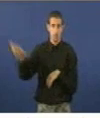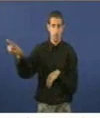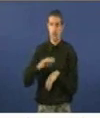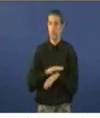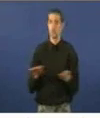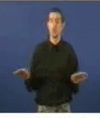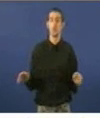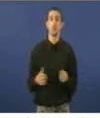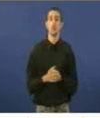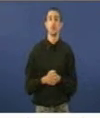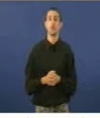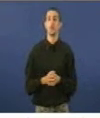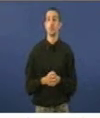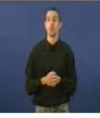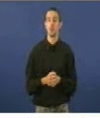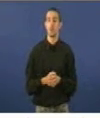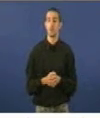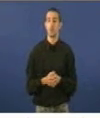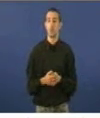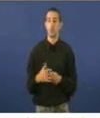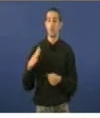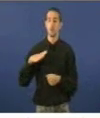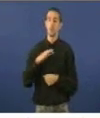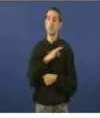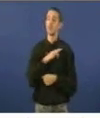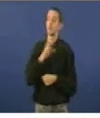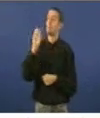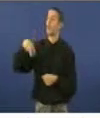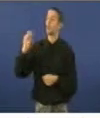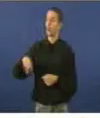establecido no regulamento. Ten o uso da palabra, señora Pontón, para a réplica.